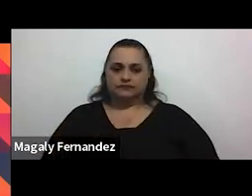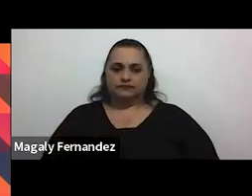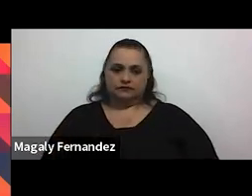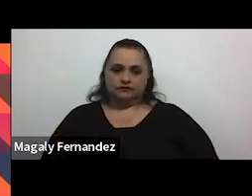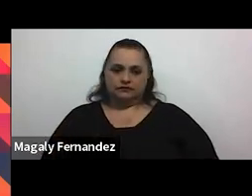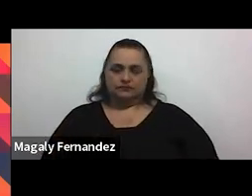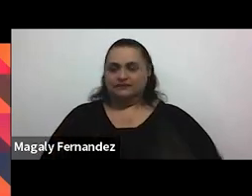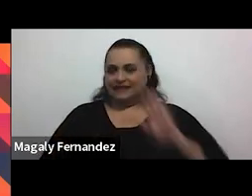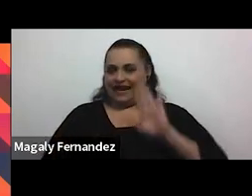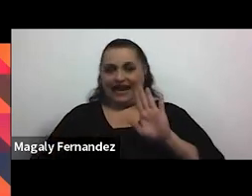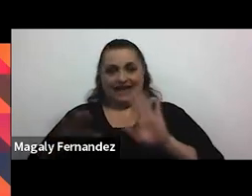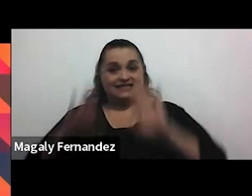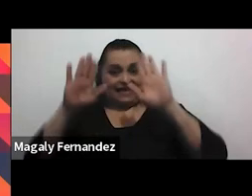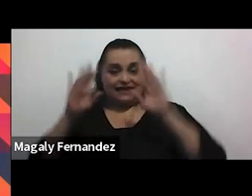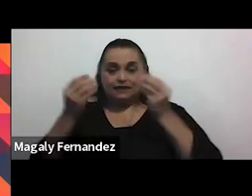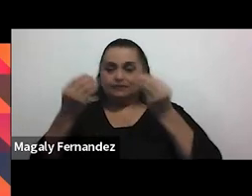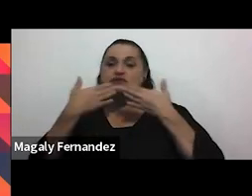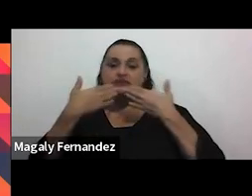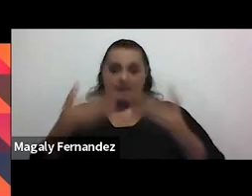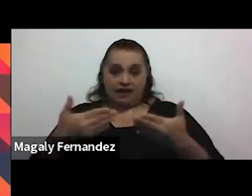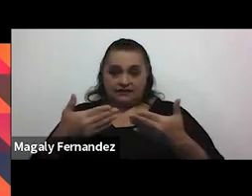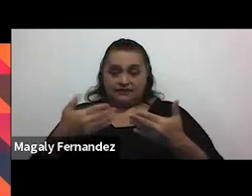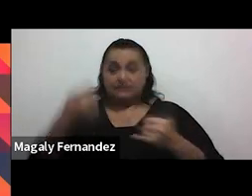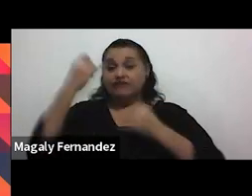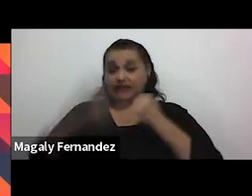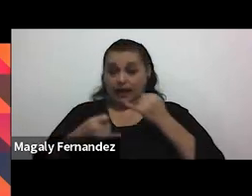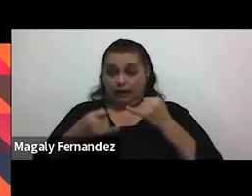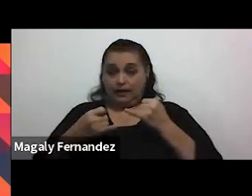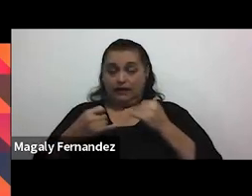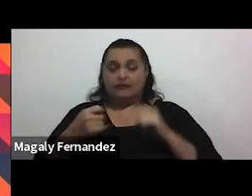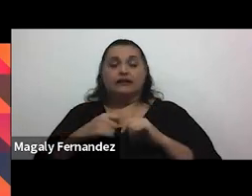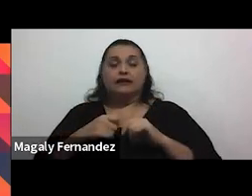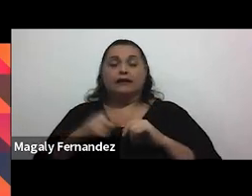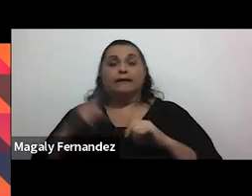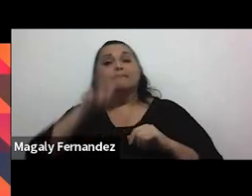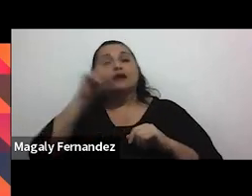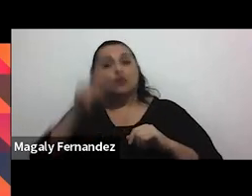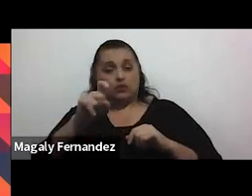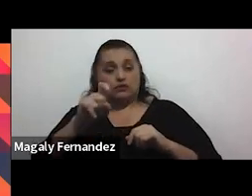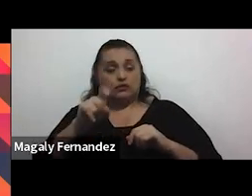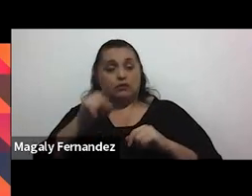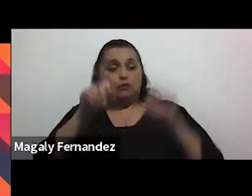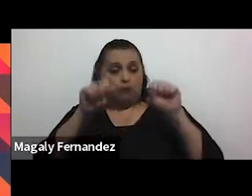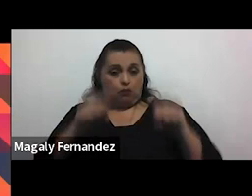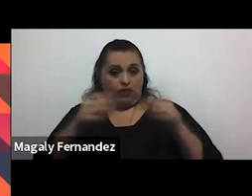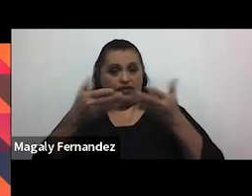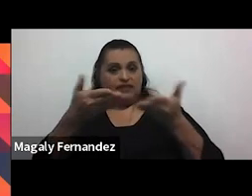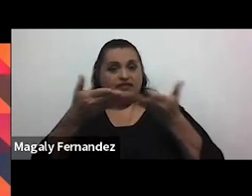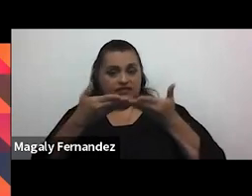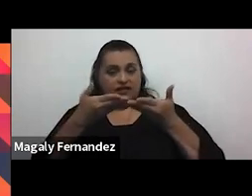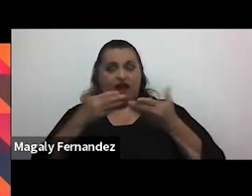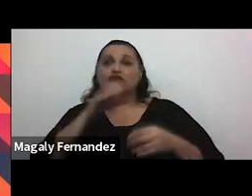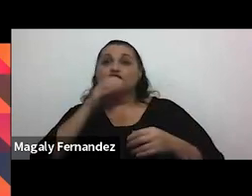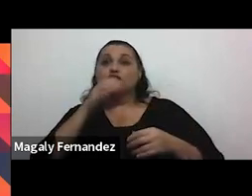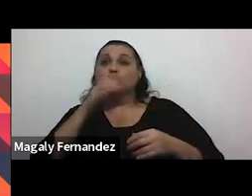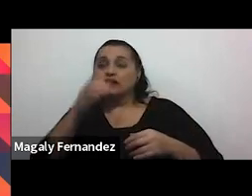excelente muchas gracias y finalmente preguntarte Natalia si nos podrías dar alguna recomendación